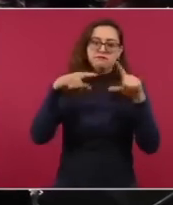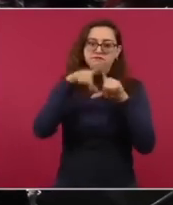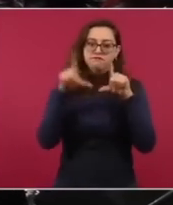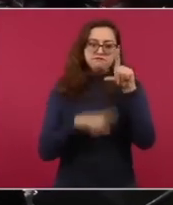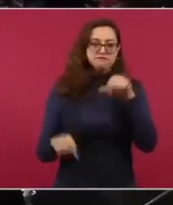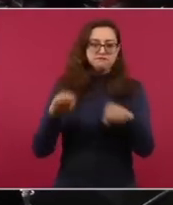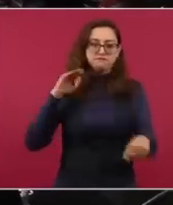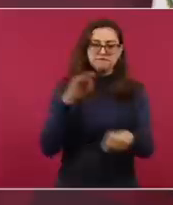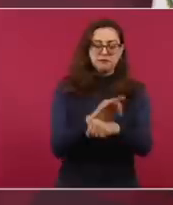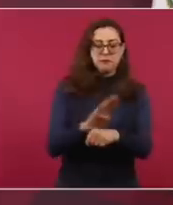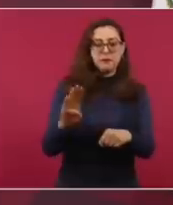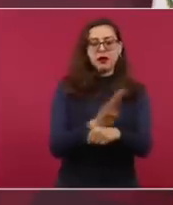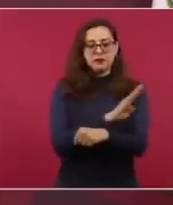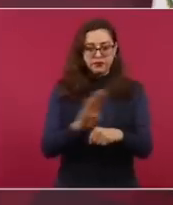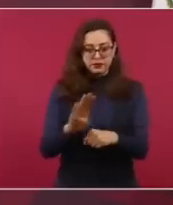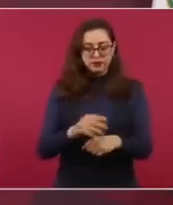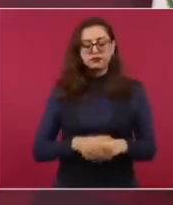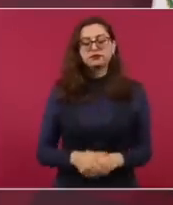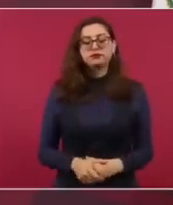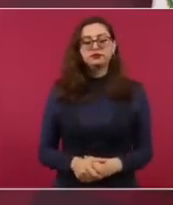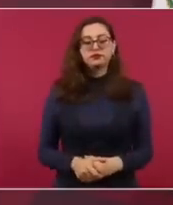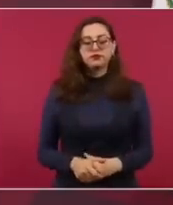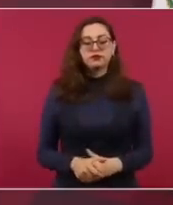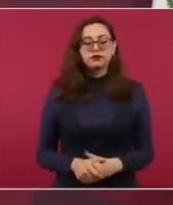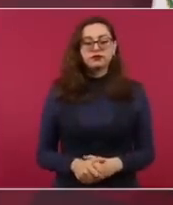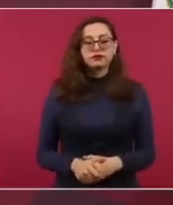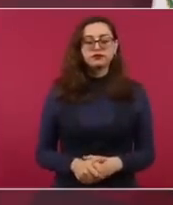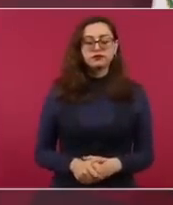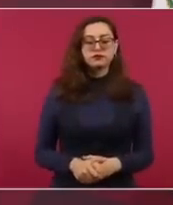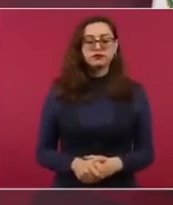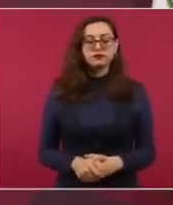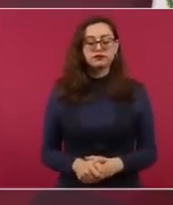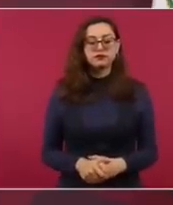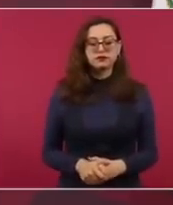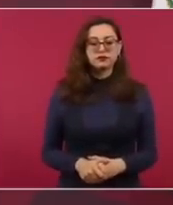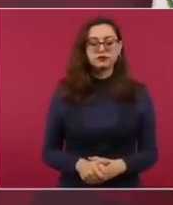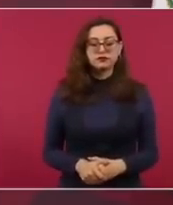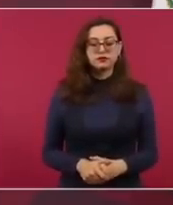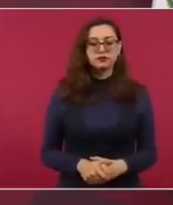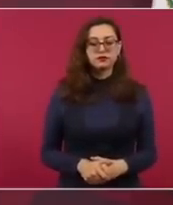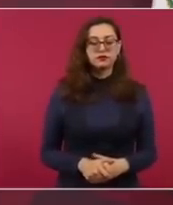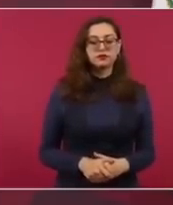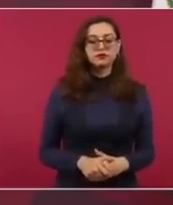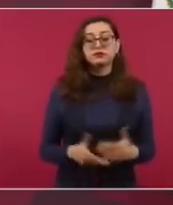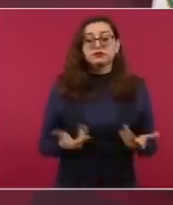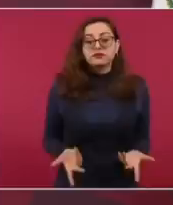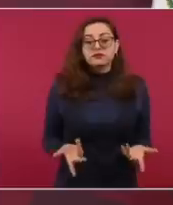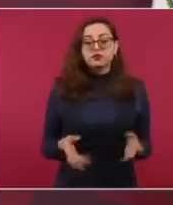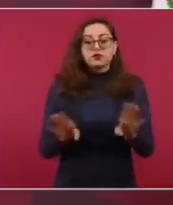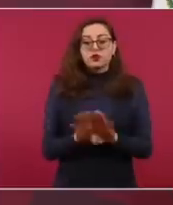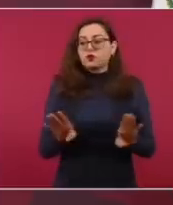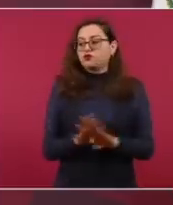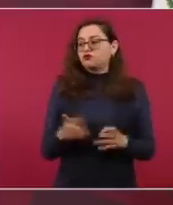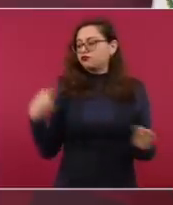¿Qué resultados se obtuvieron? Además del que acabo de describir, que es el más importante, porque si no hay